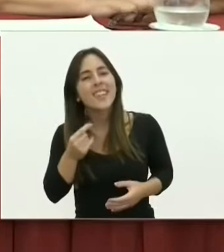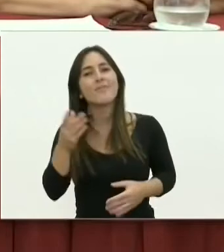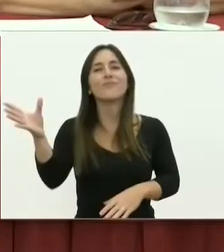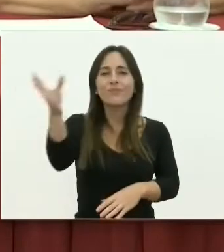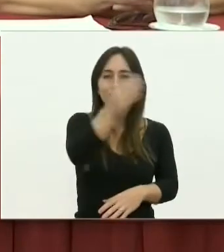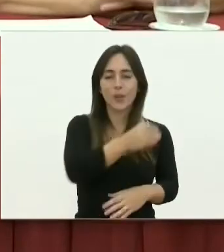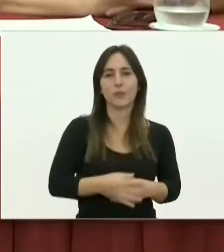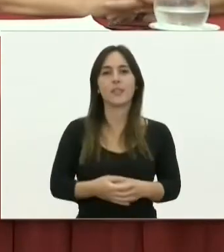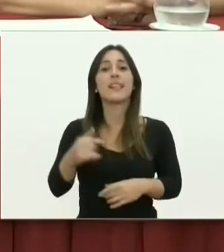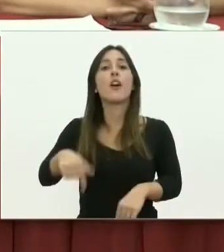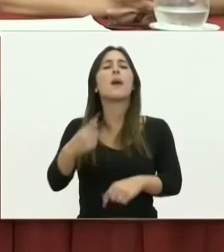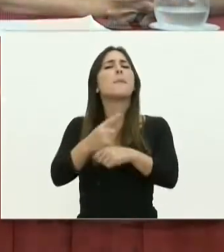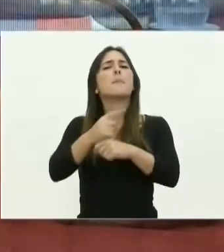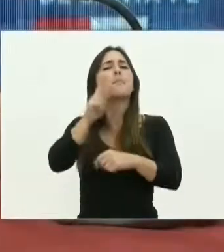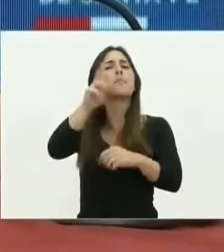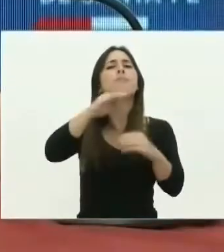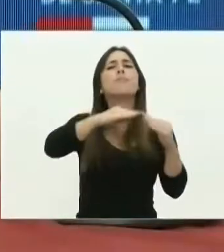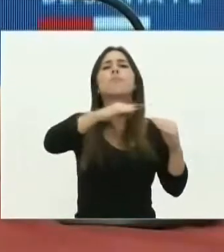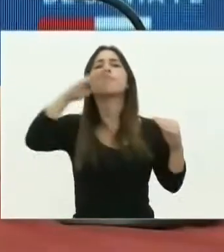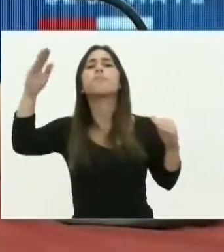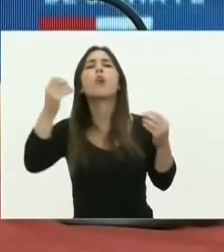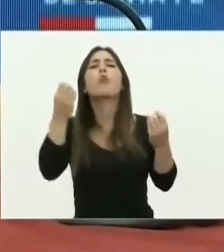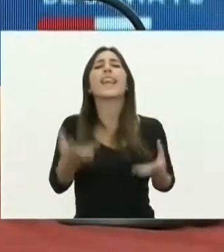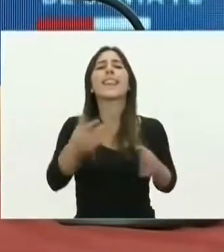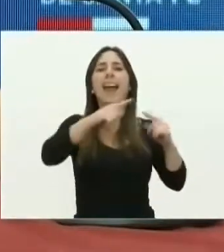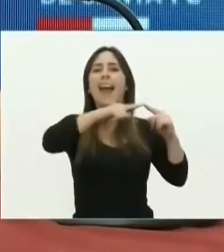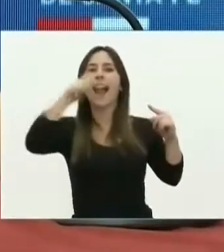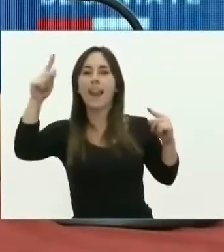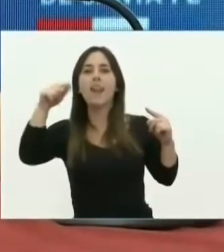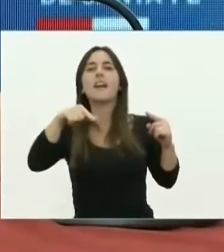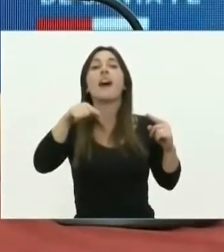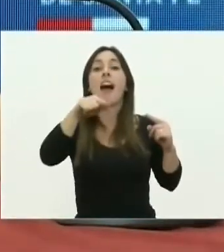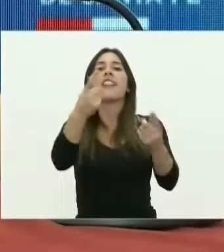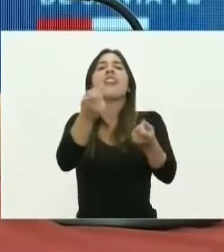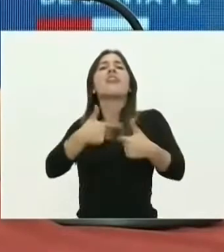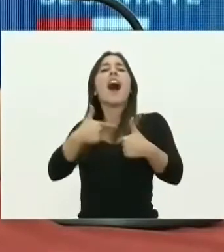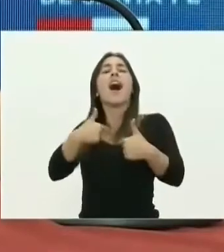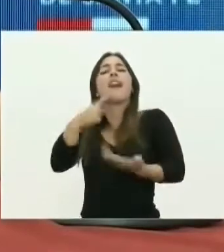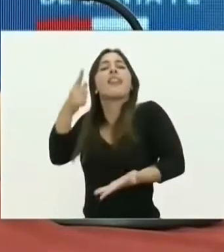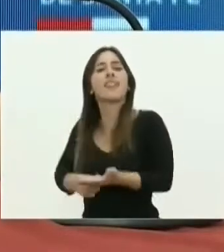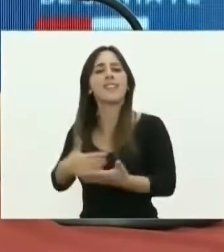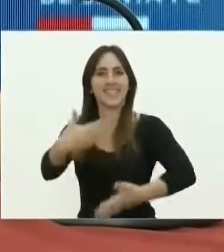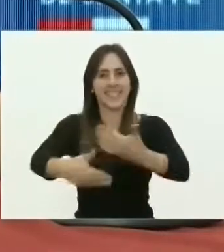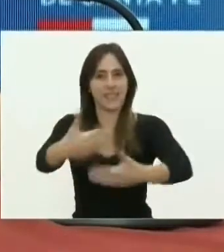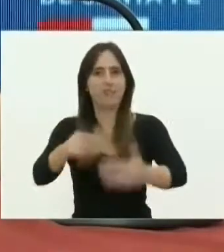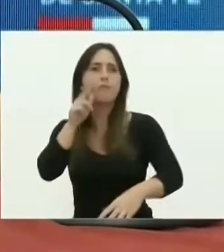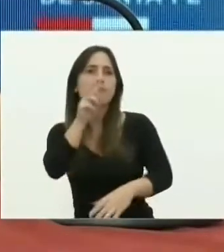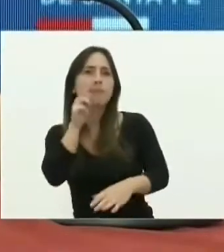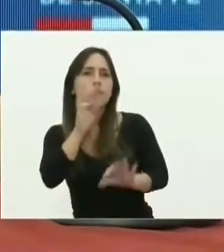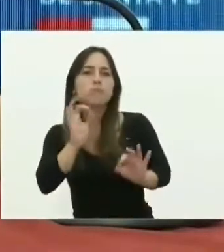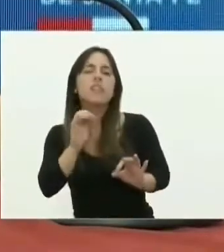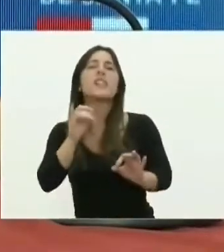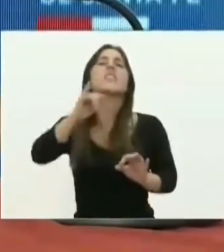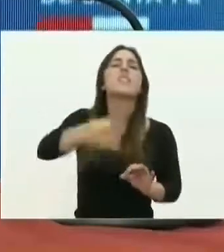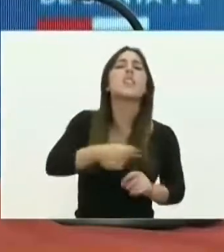Vamos a evaluar la curva de casos, que es lo que a nosotros nos lleva a tomar todas las medidas epidemiológicas y a flexibilizar